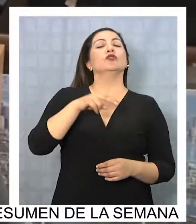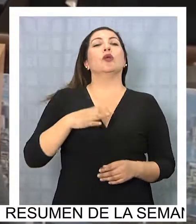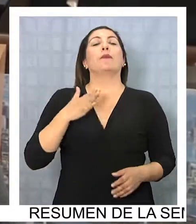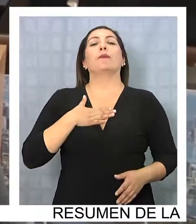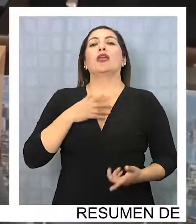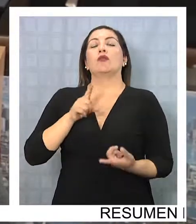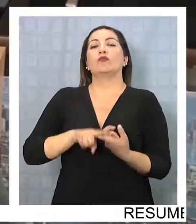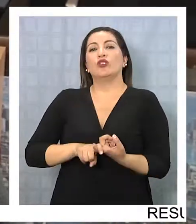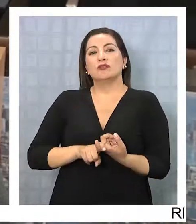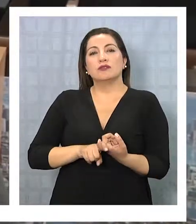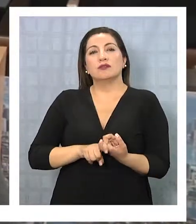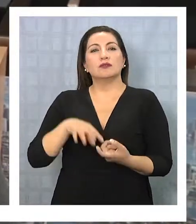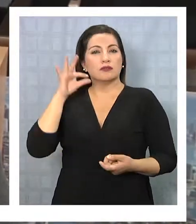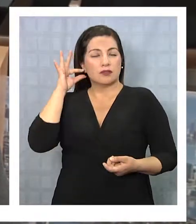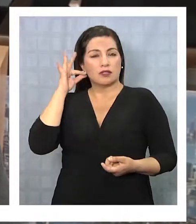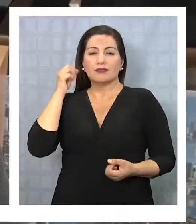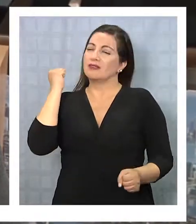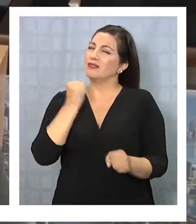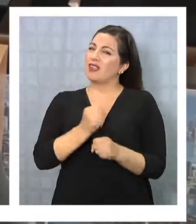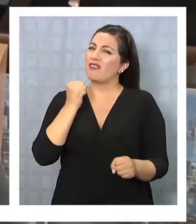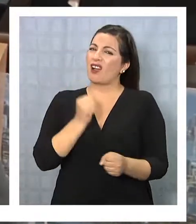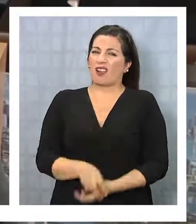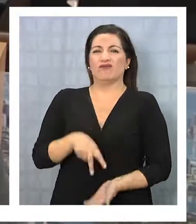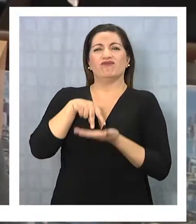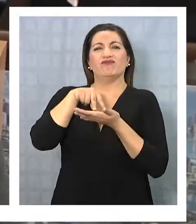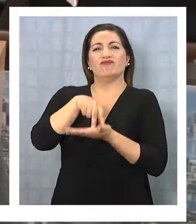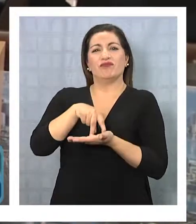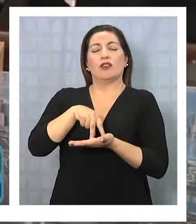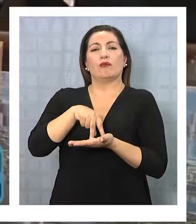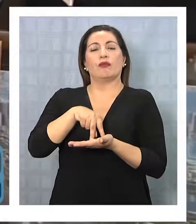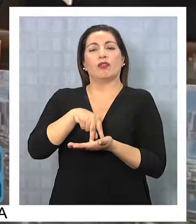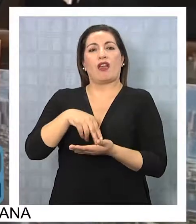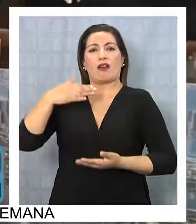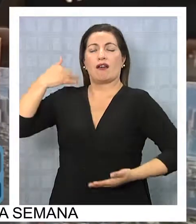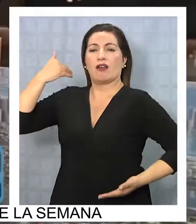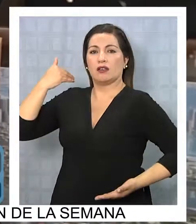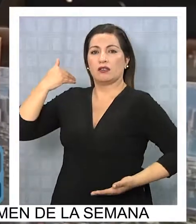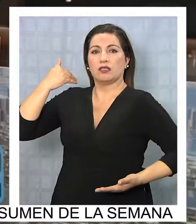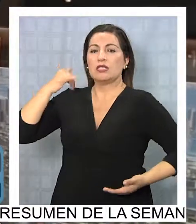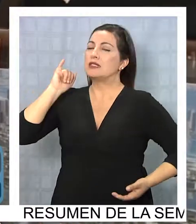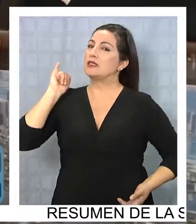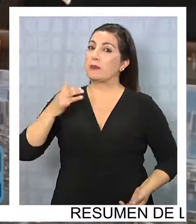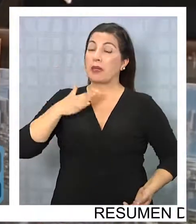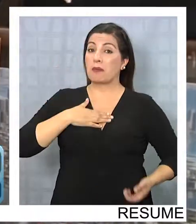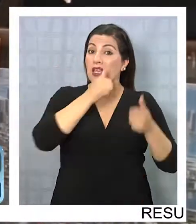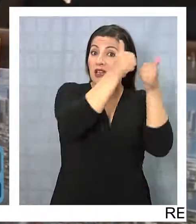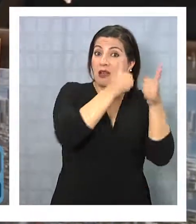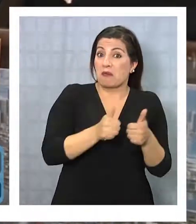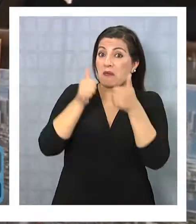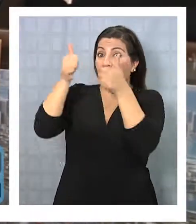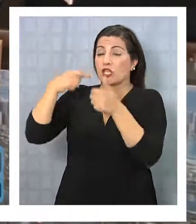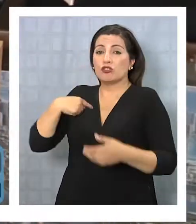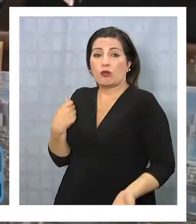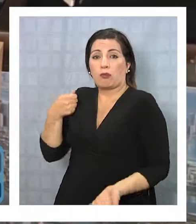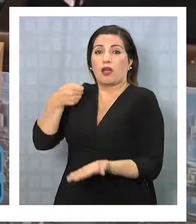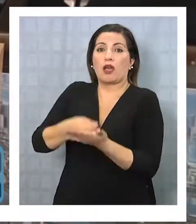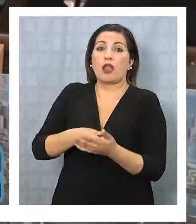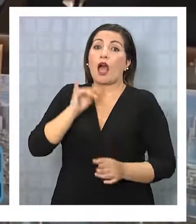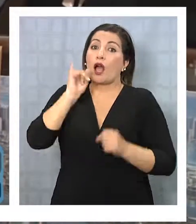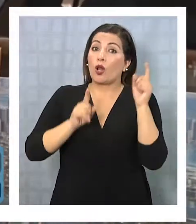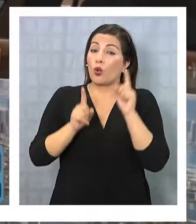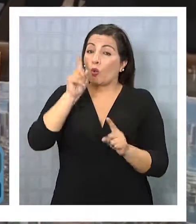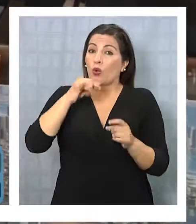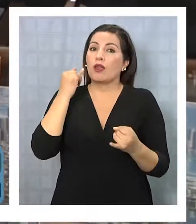hemos trabajado firme toda la vida y hemos solventado parte de nuestra campaña. Ahora, si llega algún amigo y nos quiere